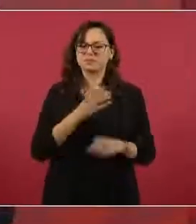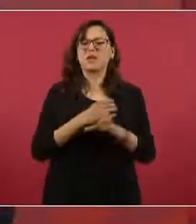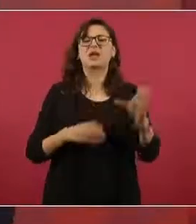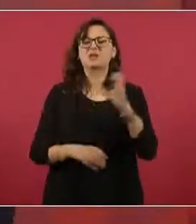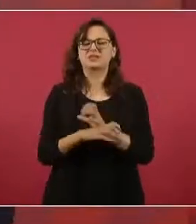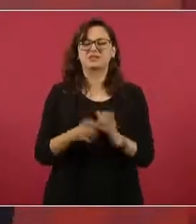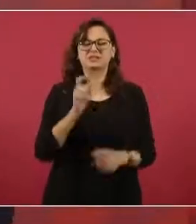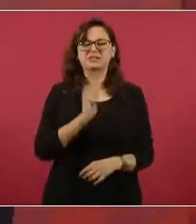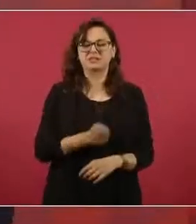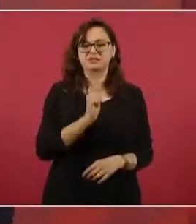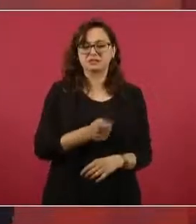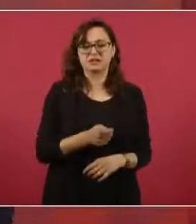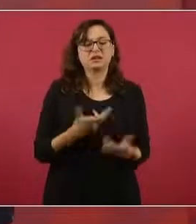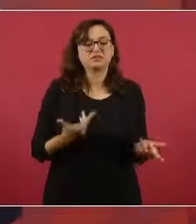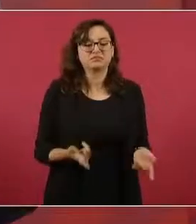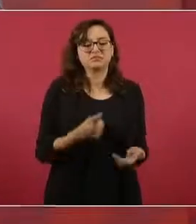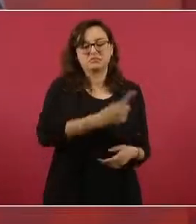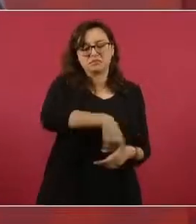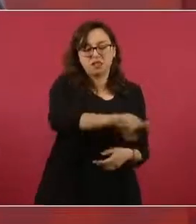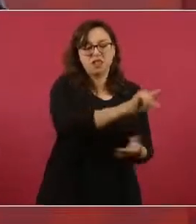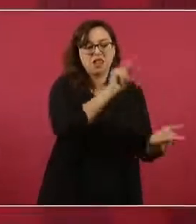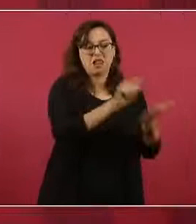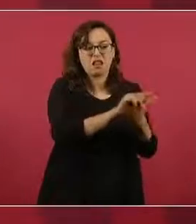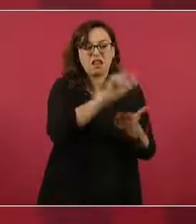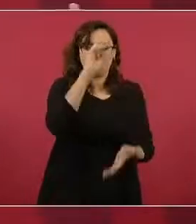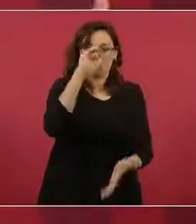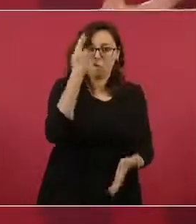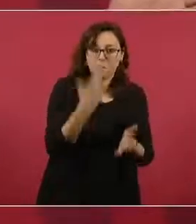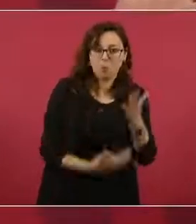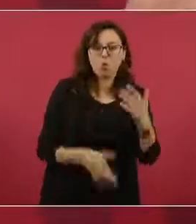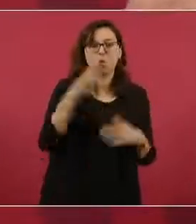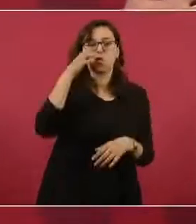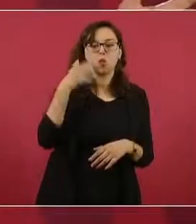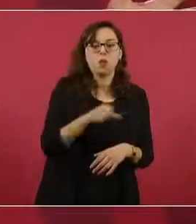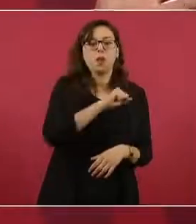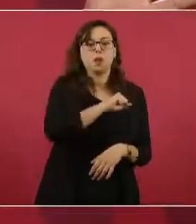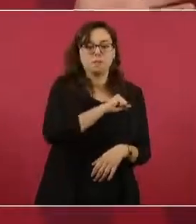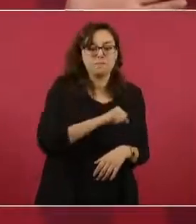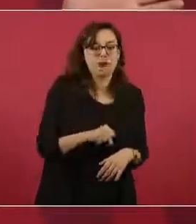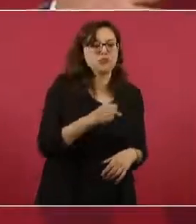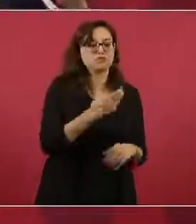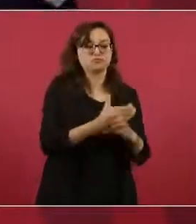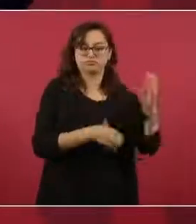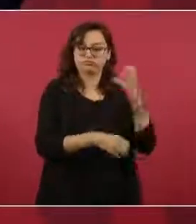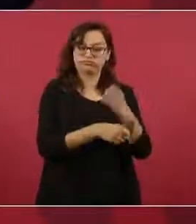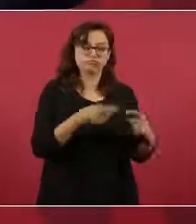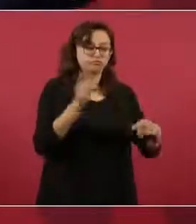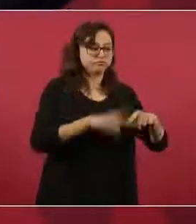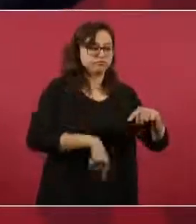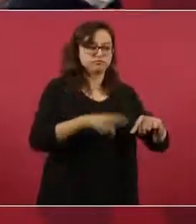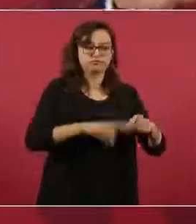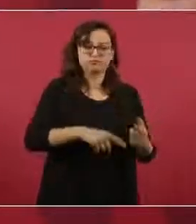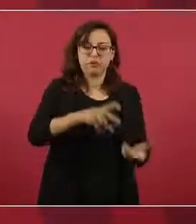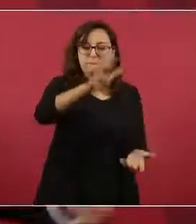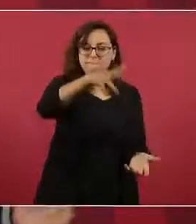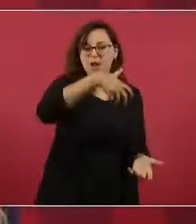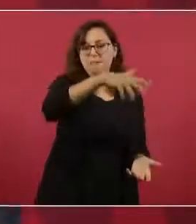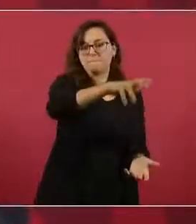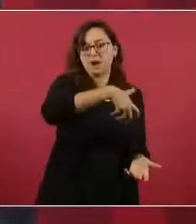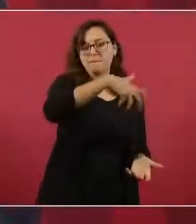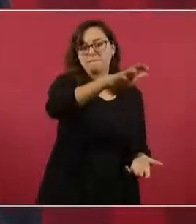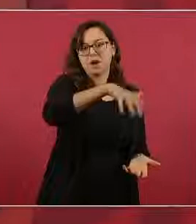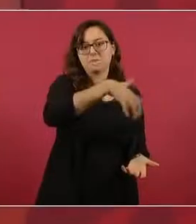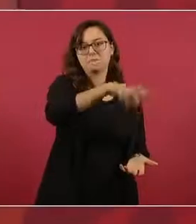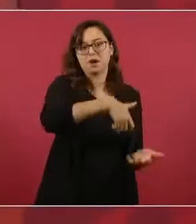que se acumulaba en almacenes,